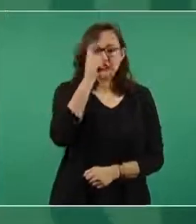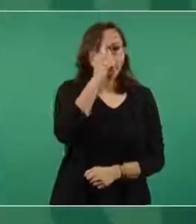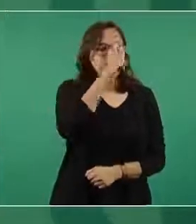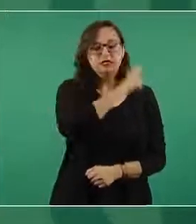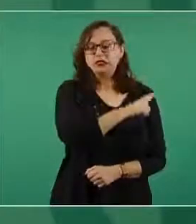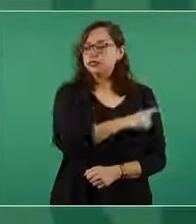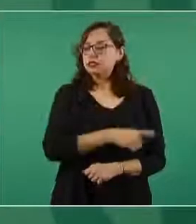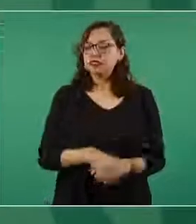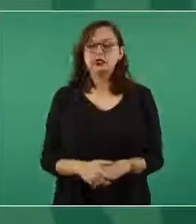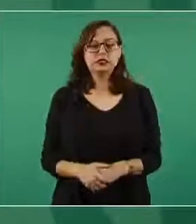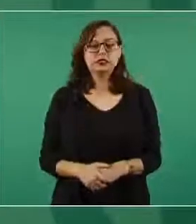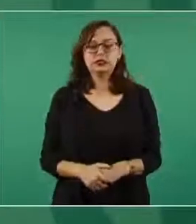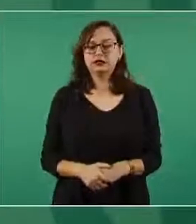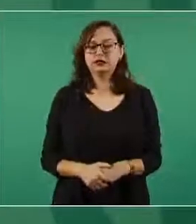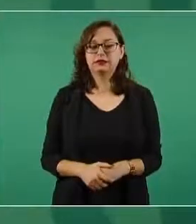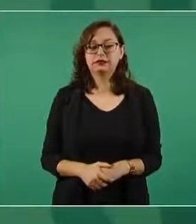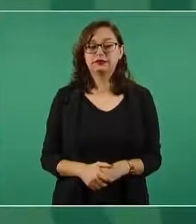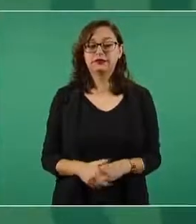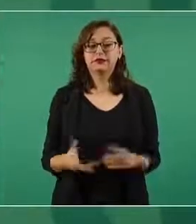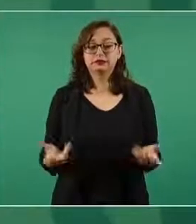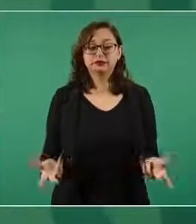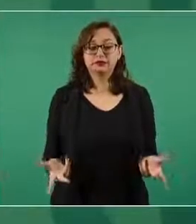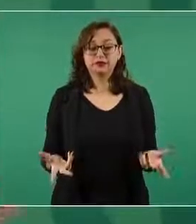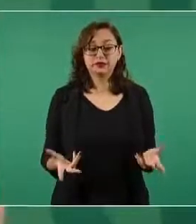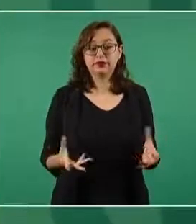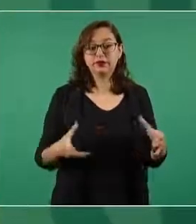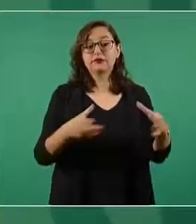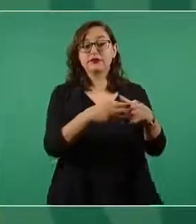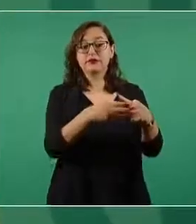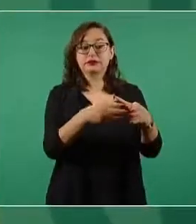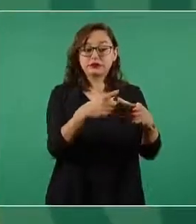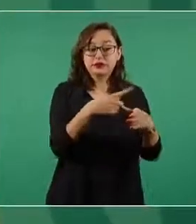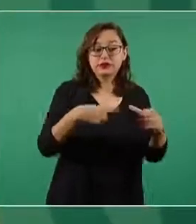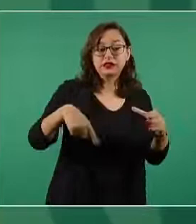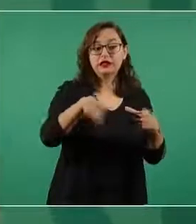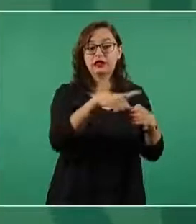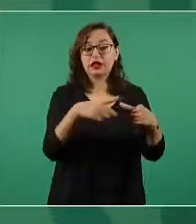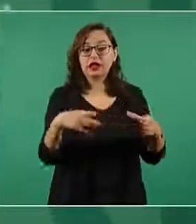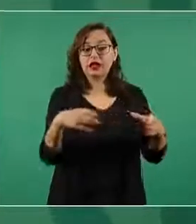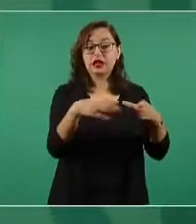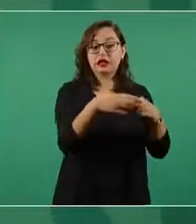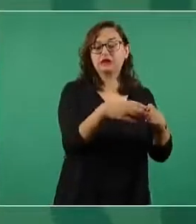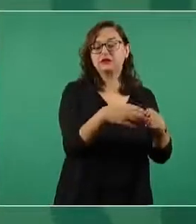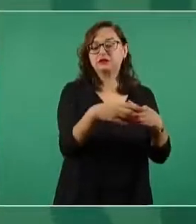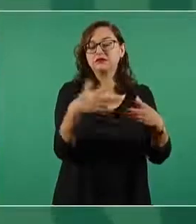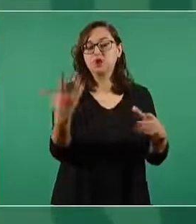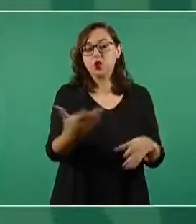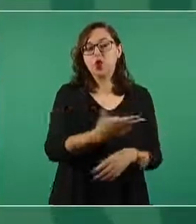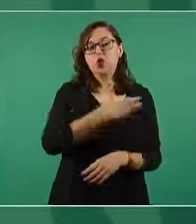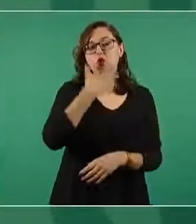que los que medraban, los que vivían